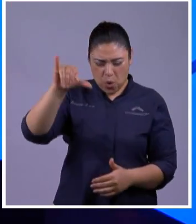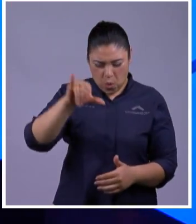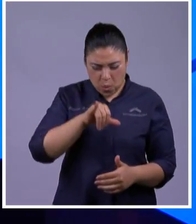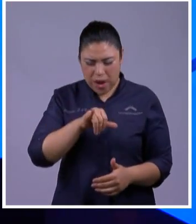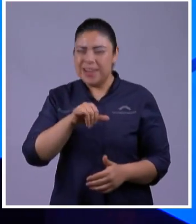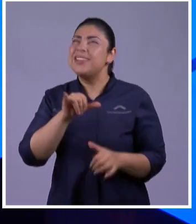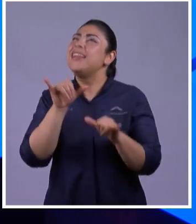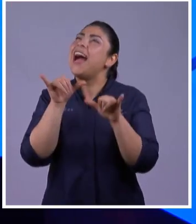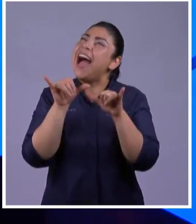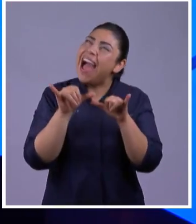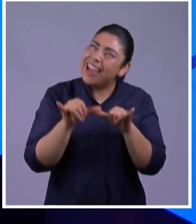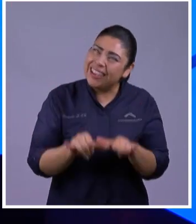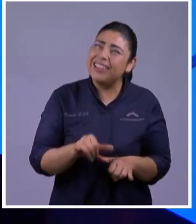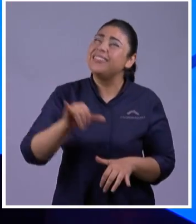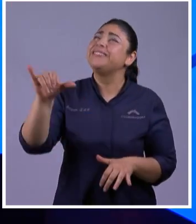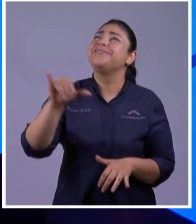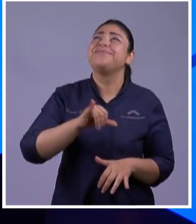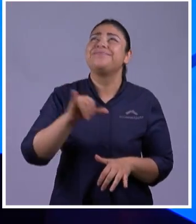Cielo